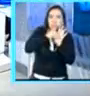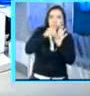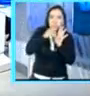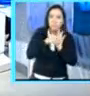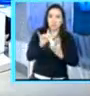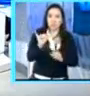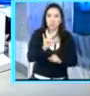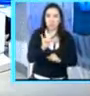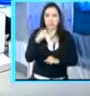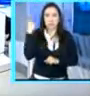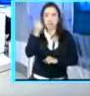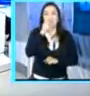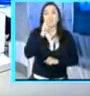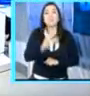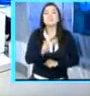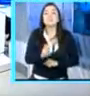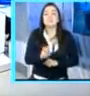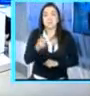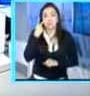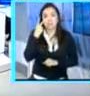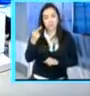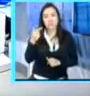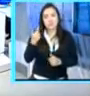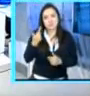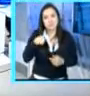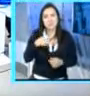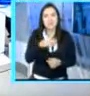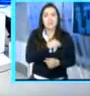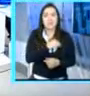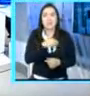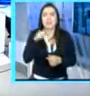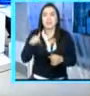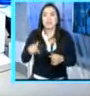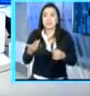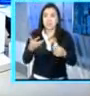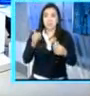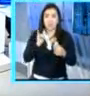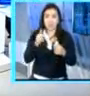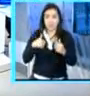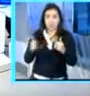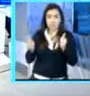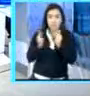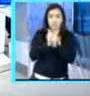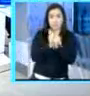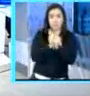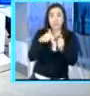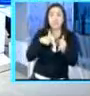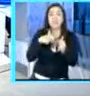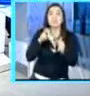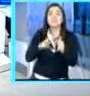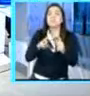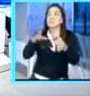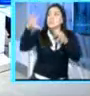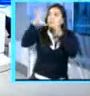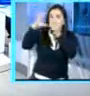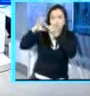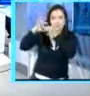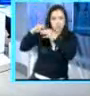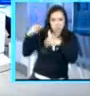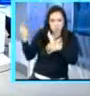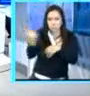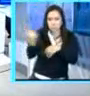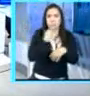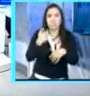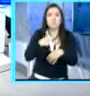negociaciones oscuras sigan ocurriendo. Eso es lo que esperamos, porque no solo tampoco esperamos el acompañamiento de la comunidad internacional, sino también el despertar